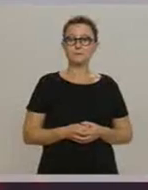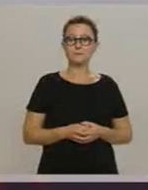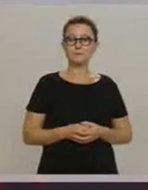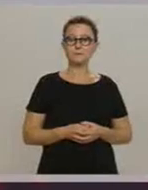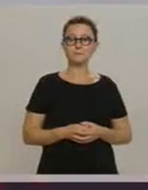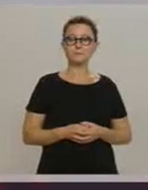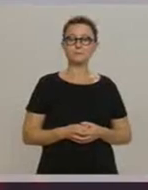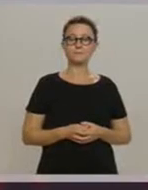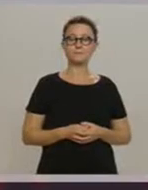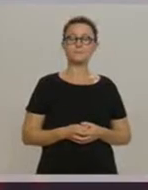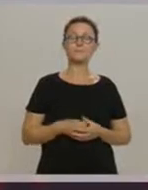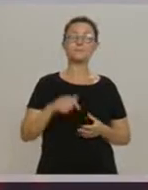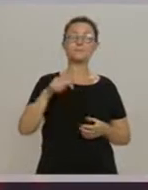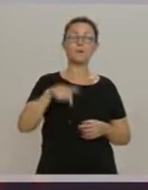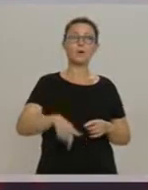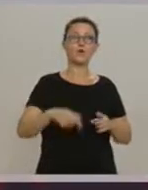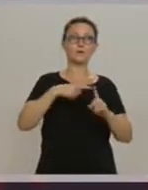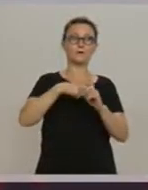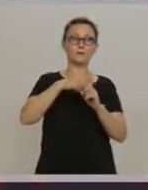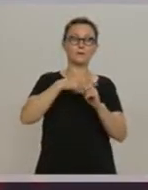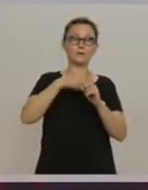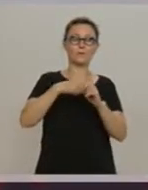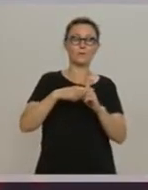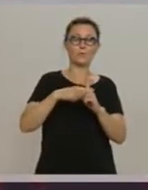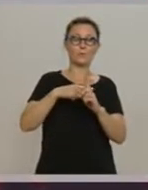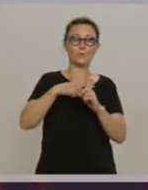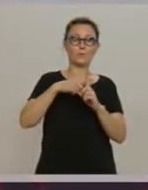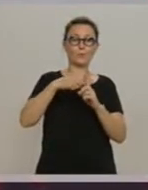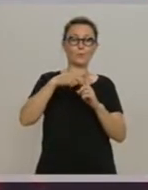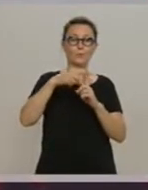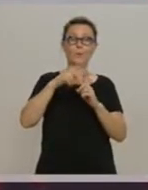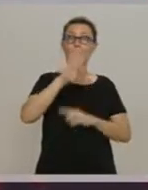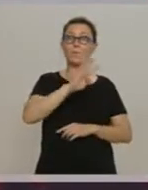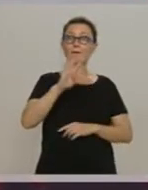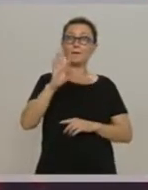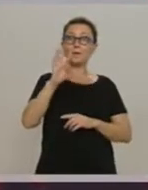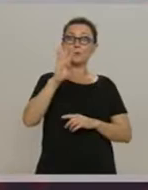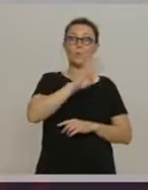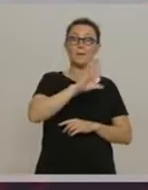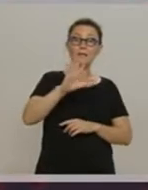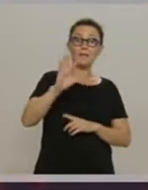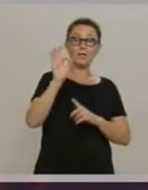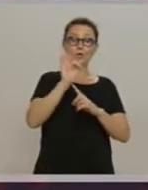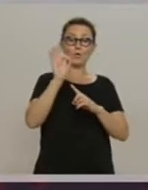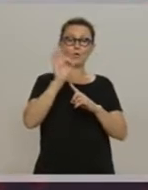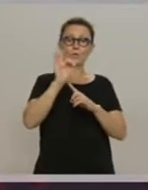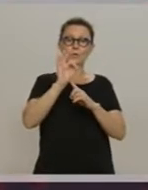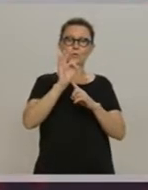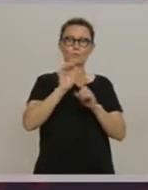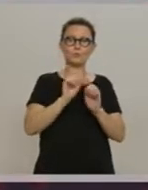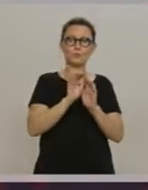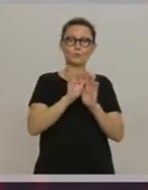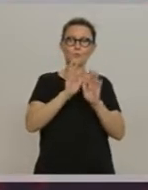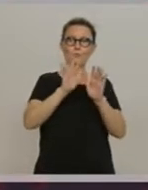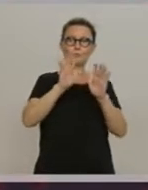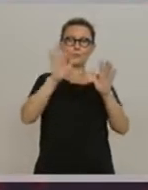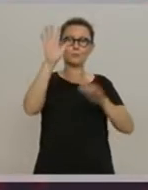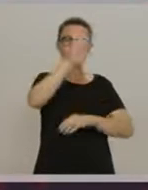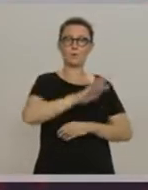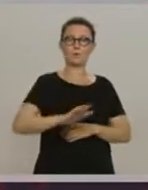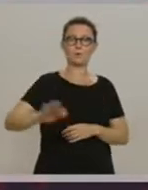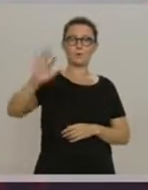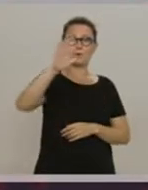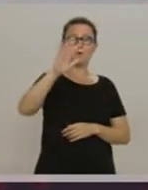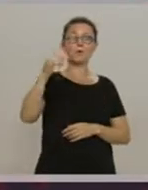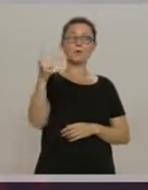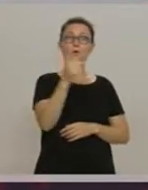Hoy siguen subiendo las temperaturas y esto va a hacer que los 44-45 grados se extiendan a más zonas del extremo